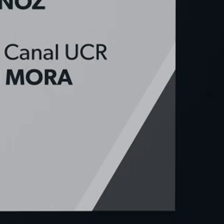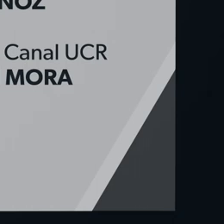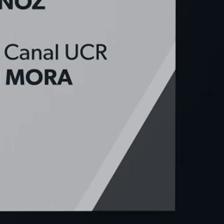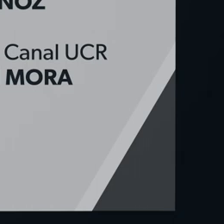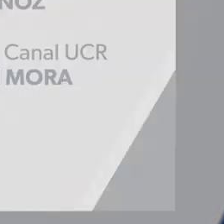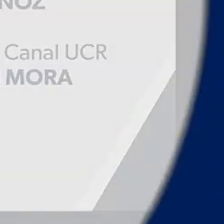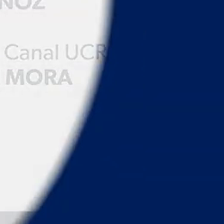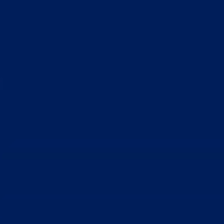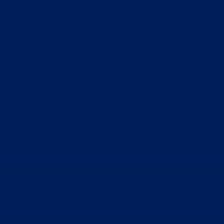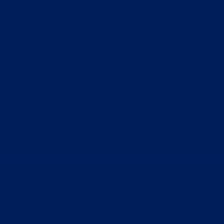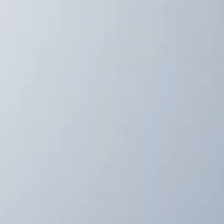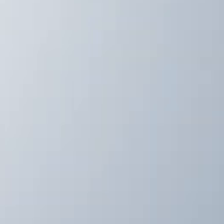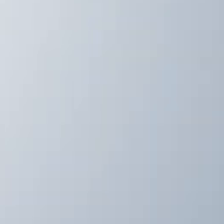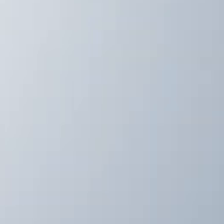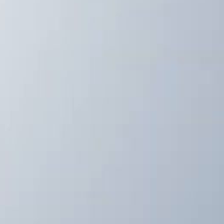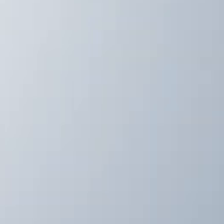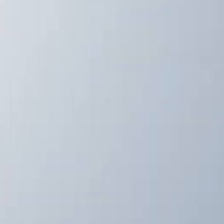Si recognised